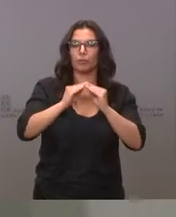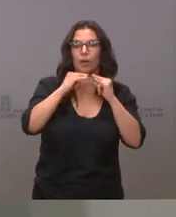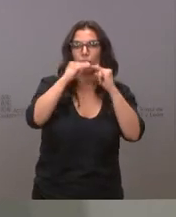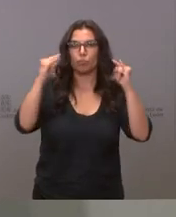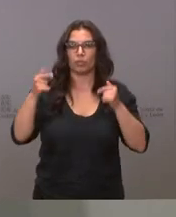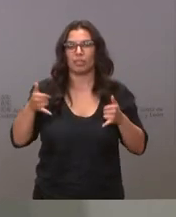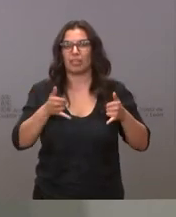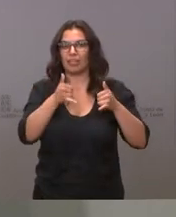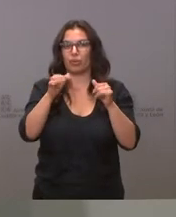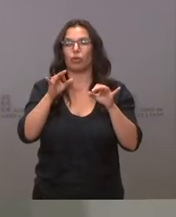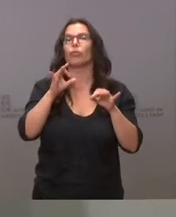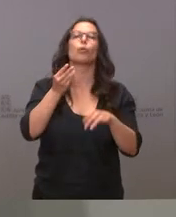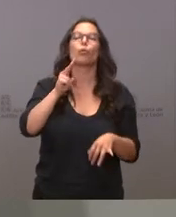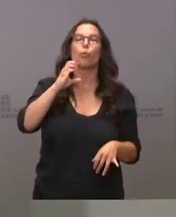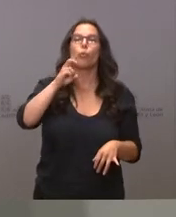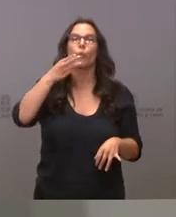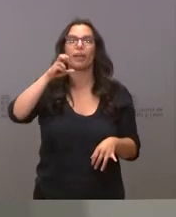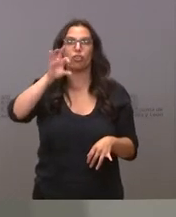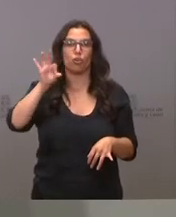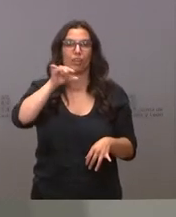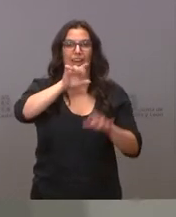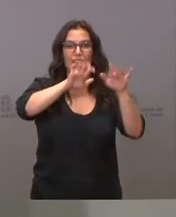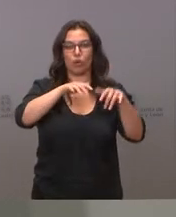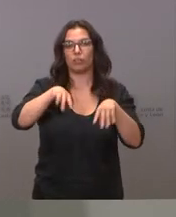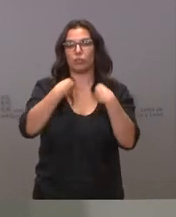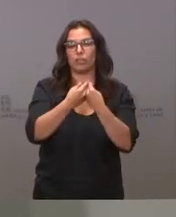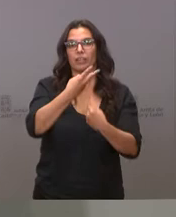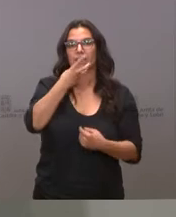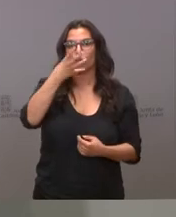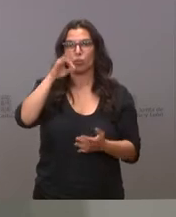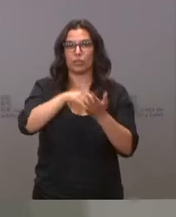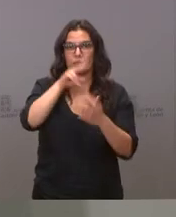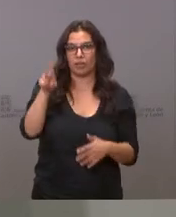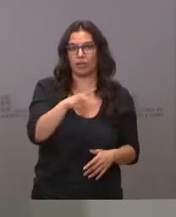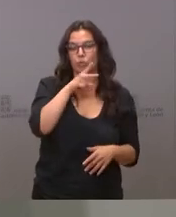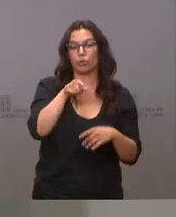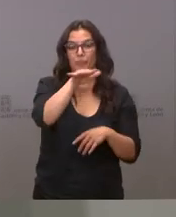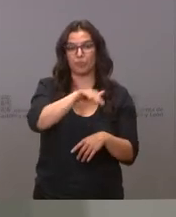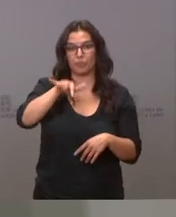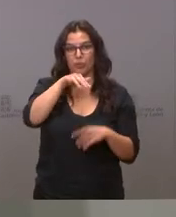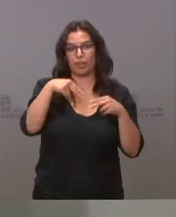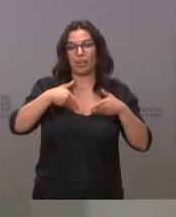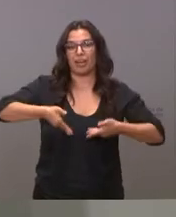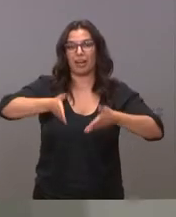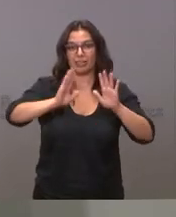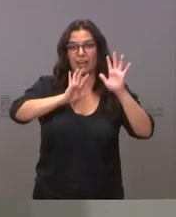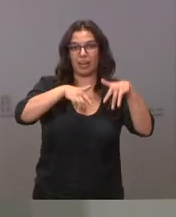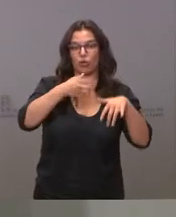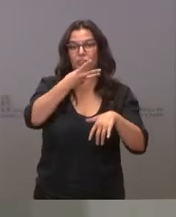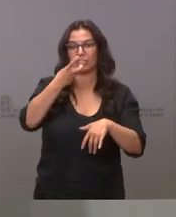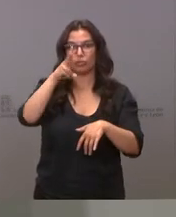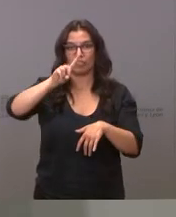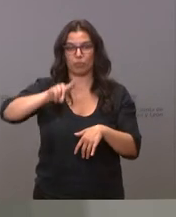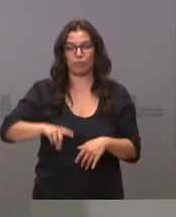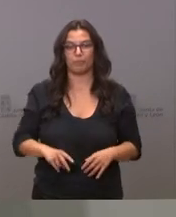río Curueño, en León, por un importe total de 350.000 euros en ese tramo de la carretera León 321.